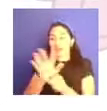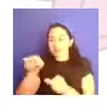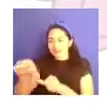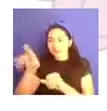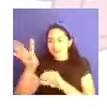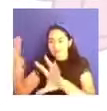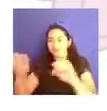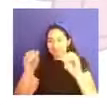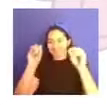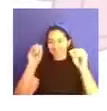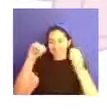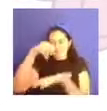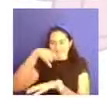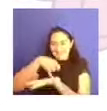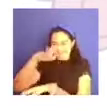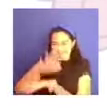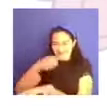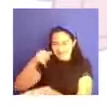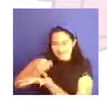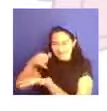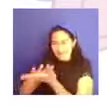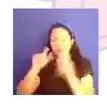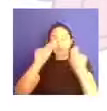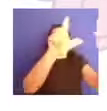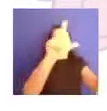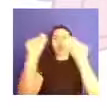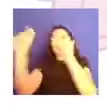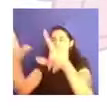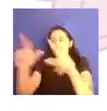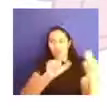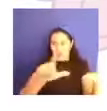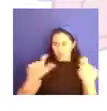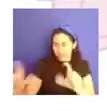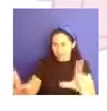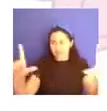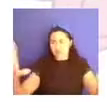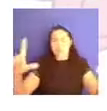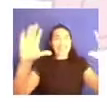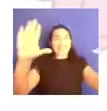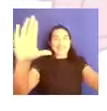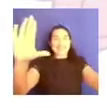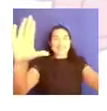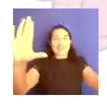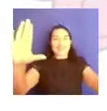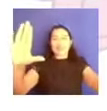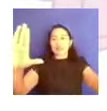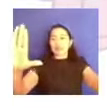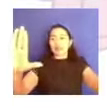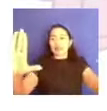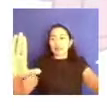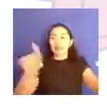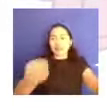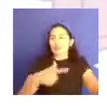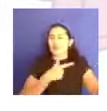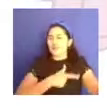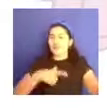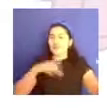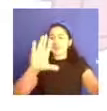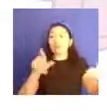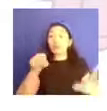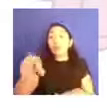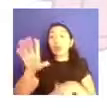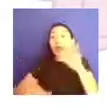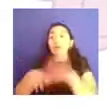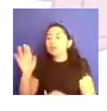Y cuando ustedes sientan, cuando ustedes noten que necesitan sus cinco minutos mil kiwai, como siempre les digo, vayan a esa